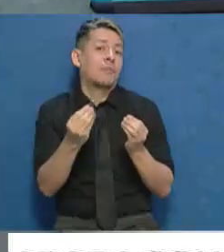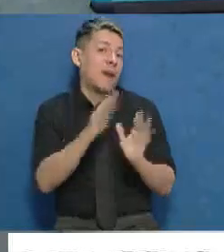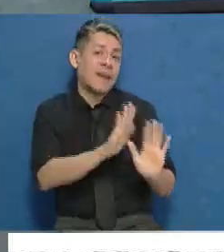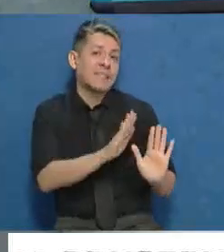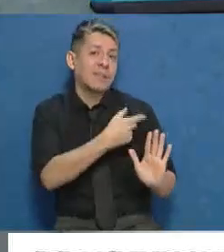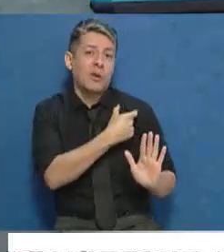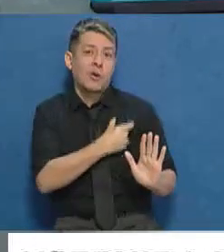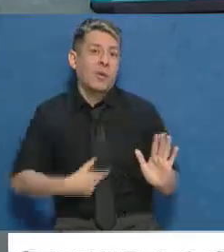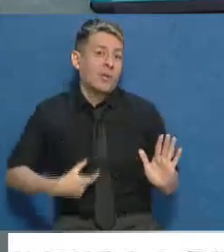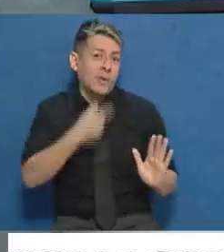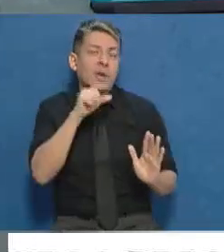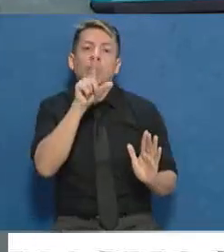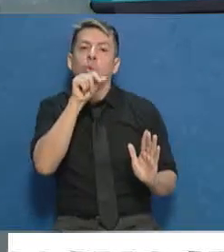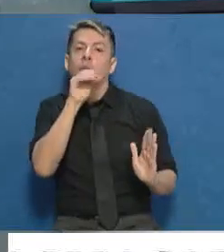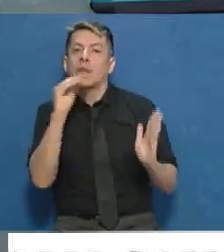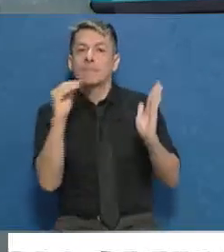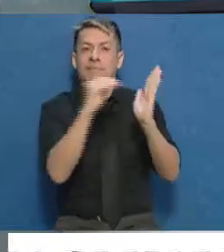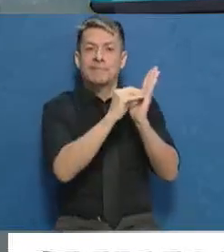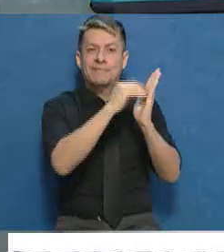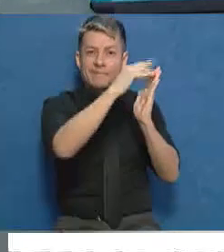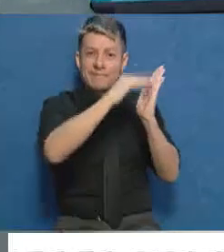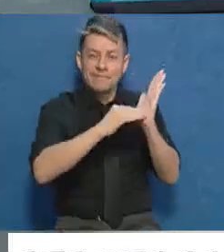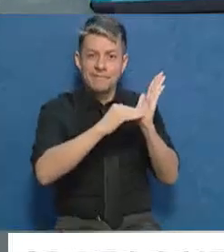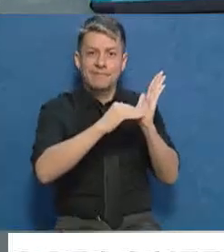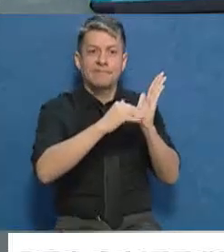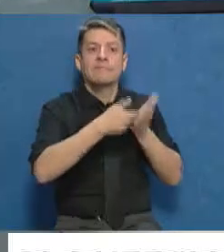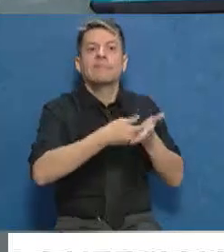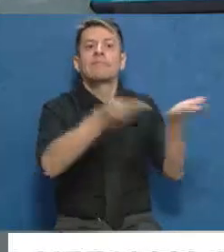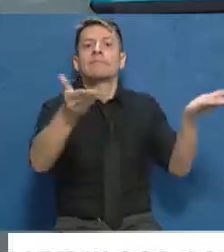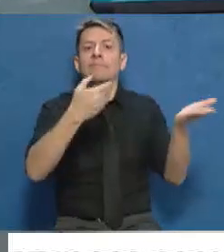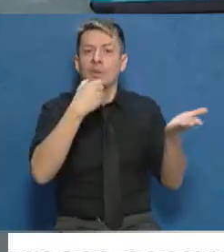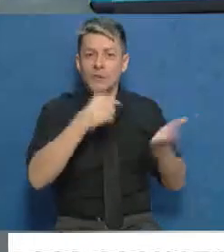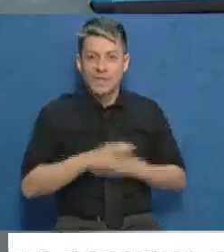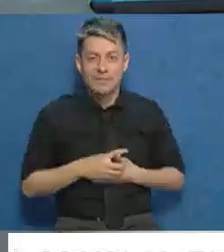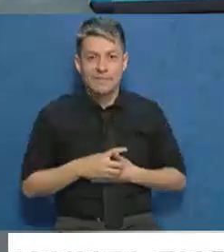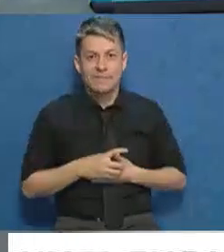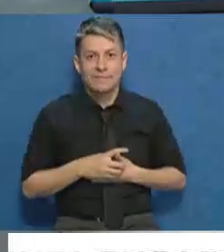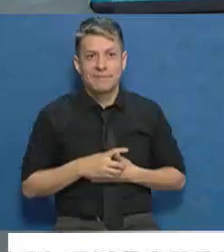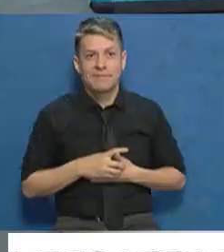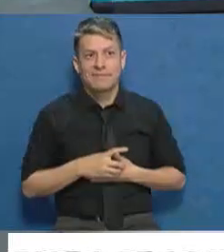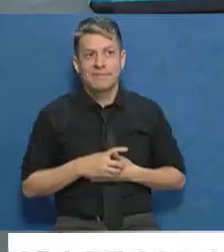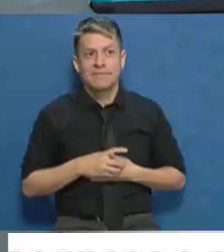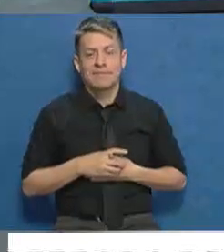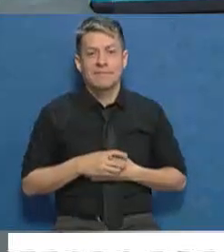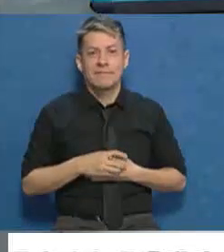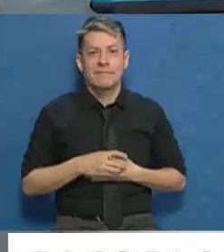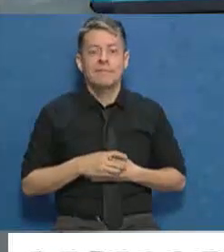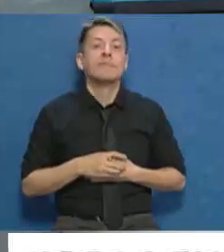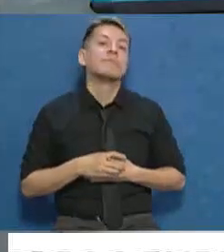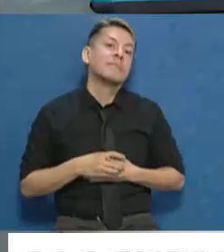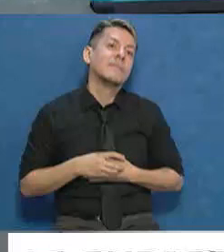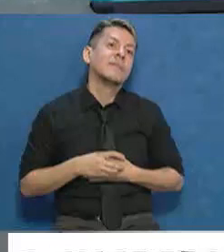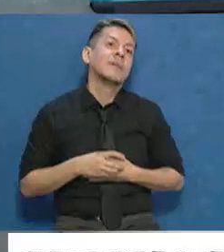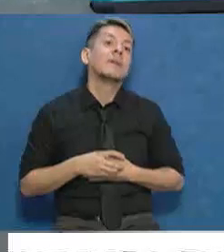comunicándose vía Twitter con los mendocinos a partir, obviamente, también de la reproducción